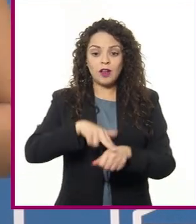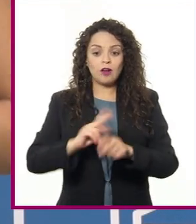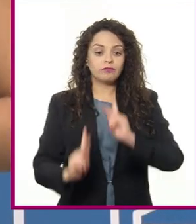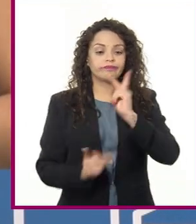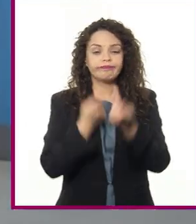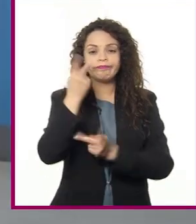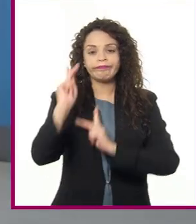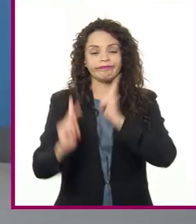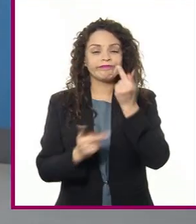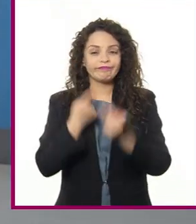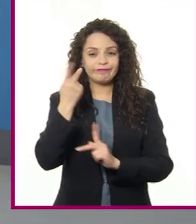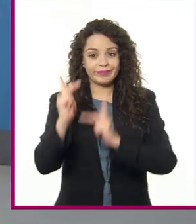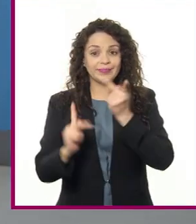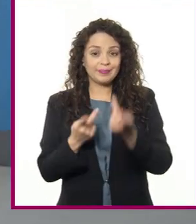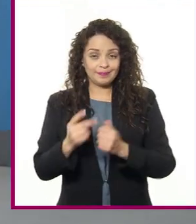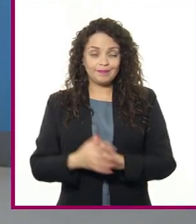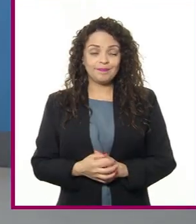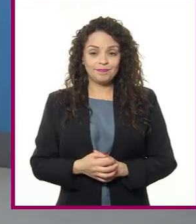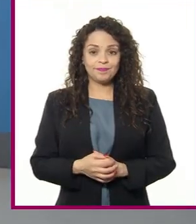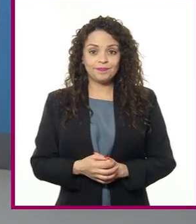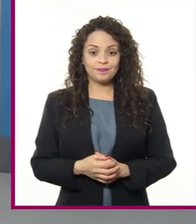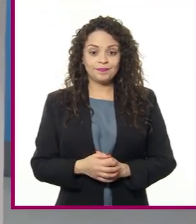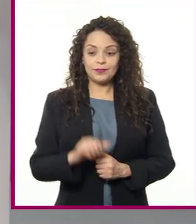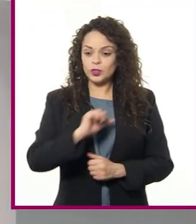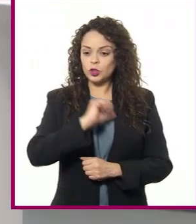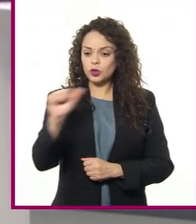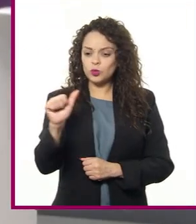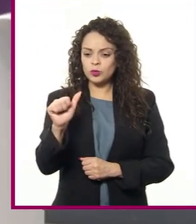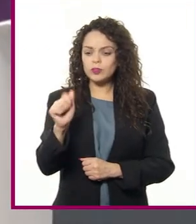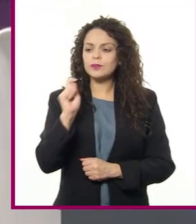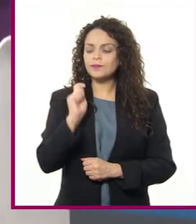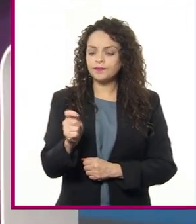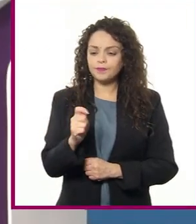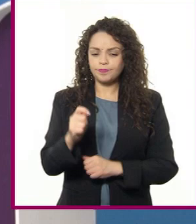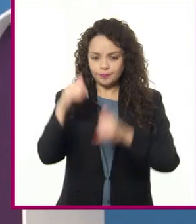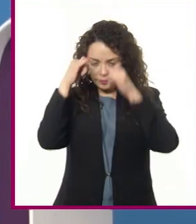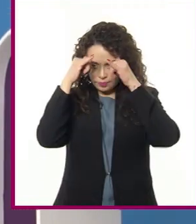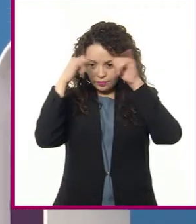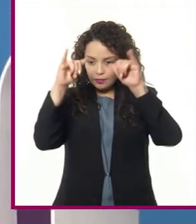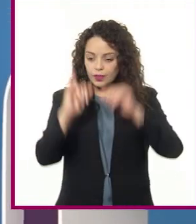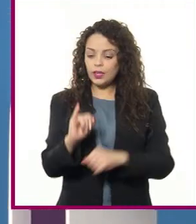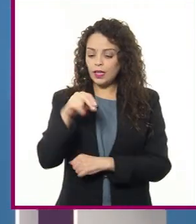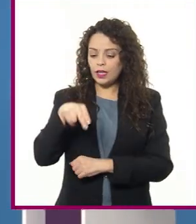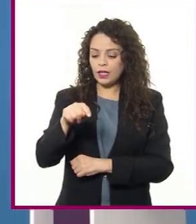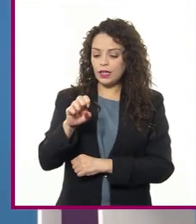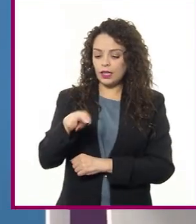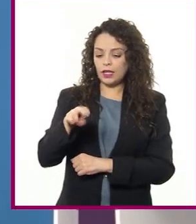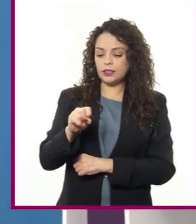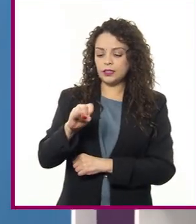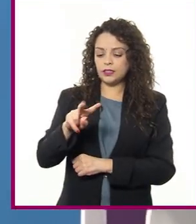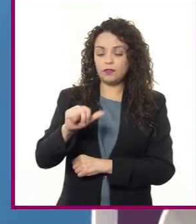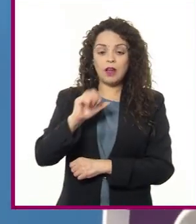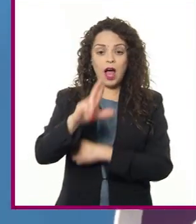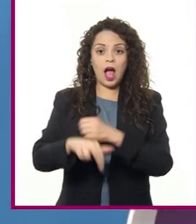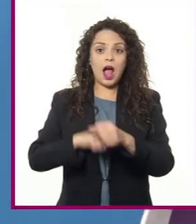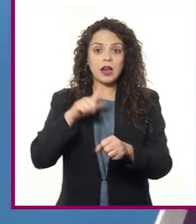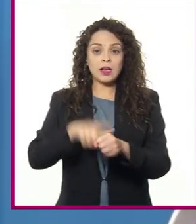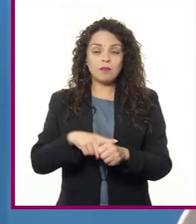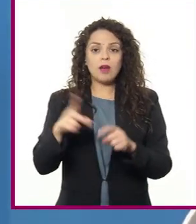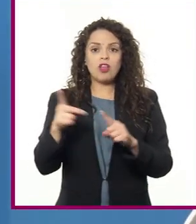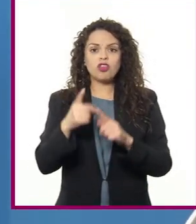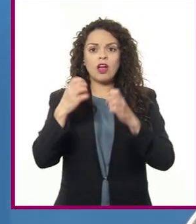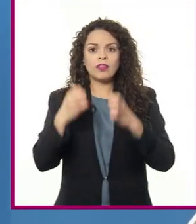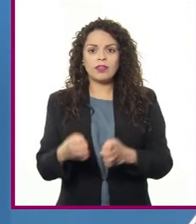la vegetación. 12. Por otro lado, en la ganadería intensiva los animales se mantienen en establos o